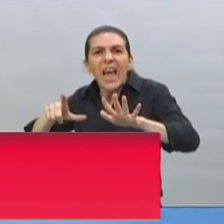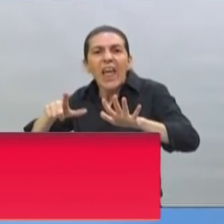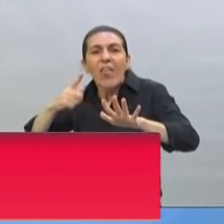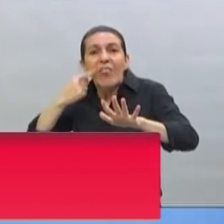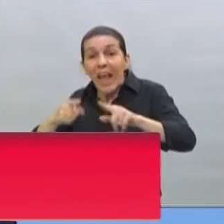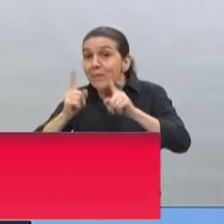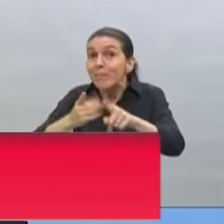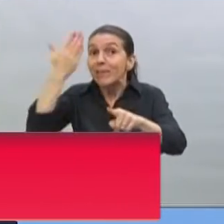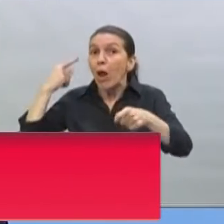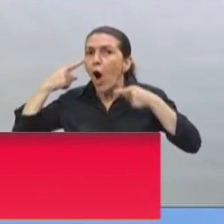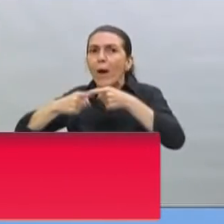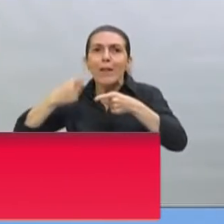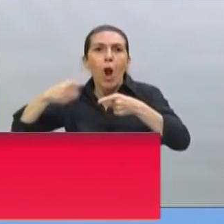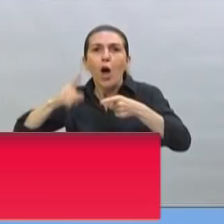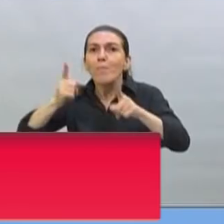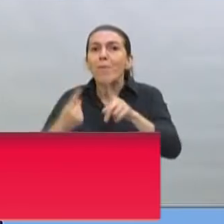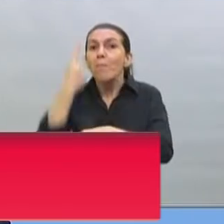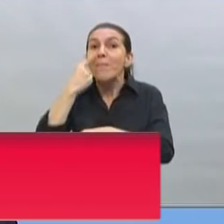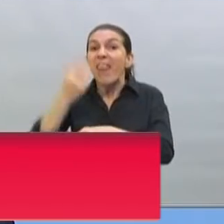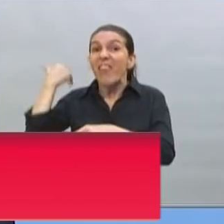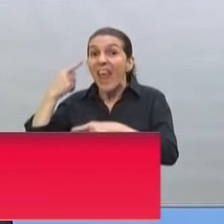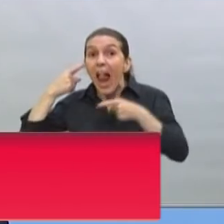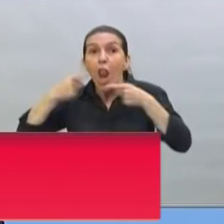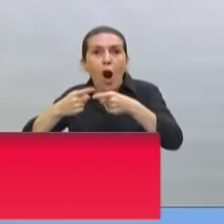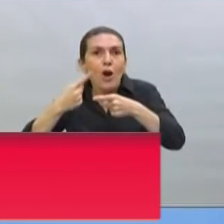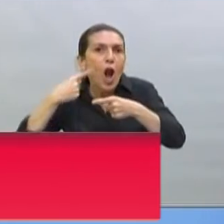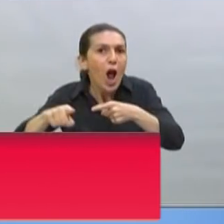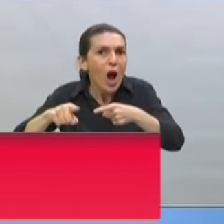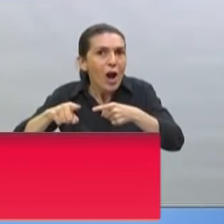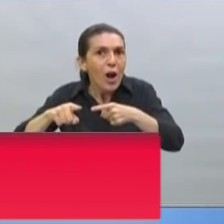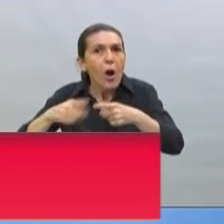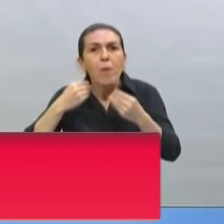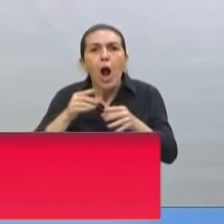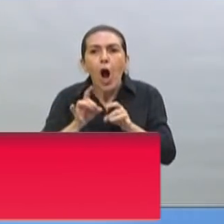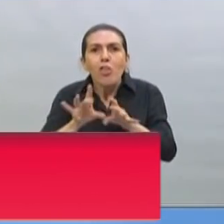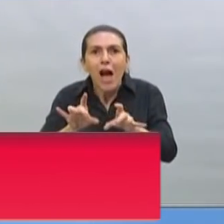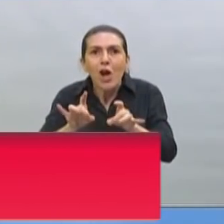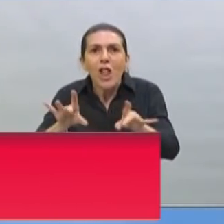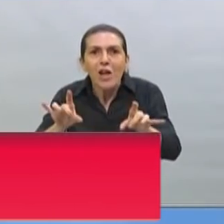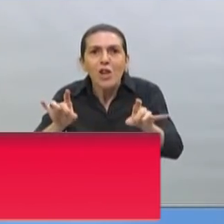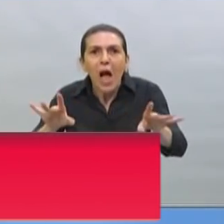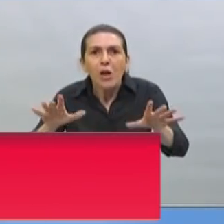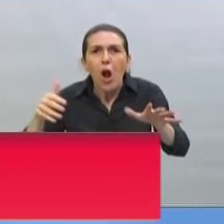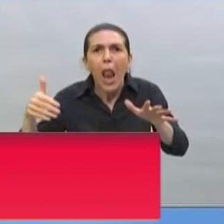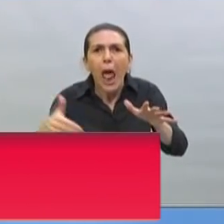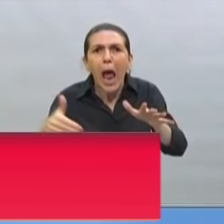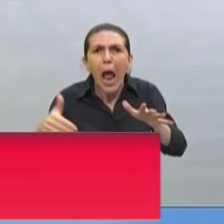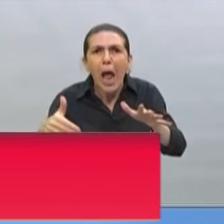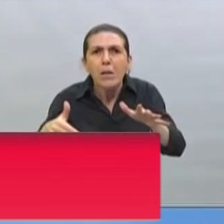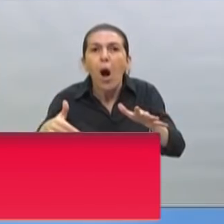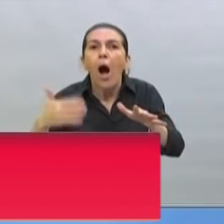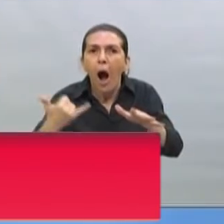Era lograr que el contagio fuera más lento, para que de ese modo pudiéramos prepararnos